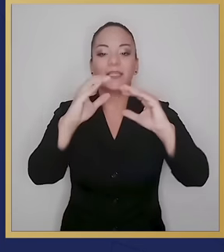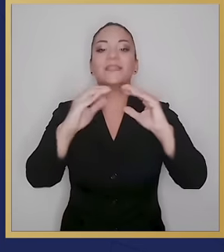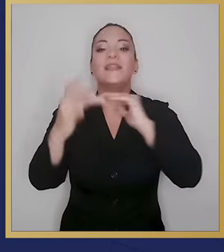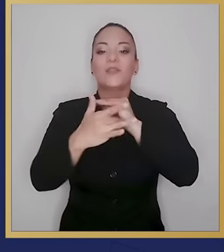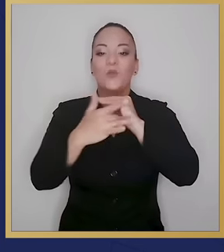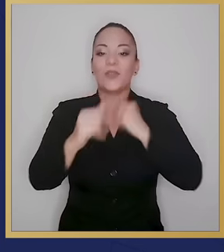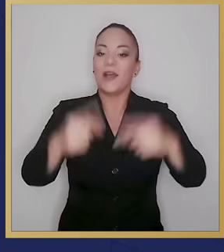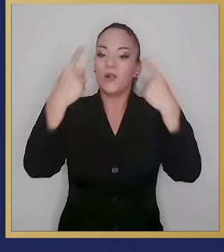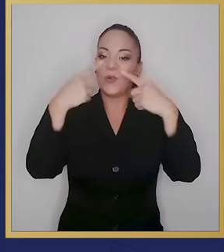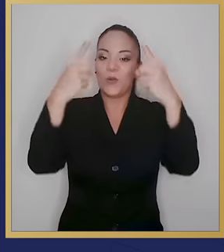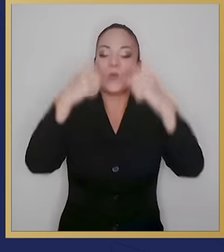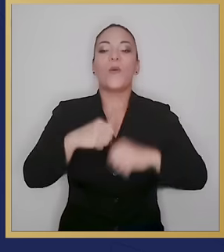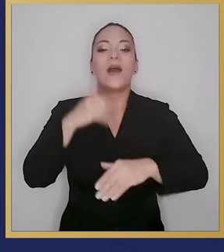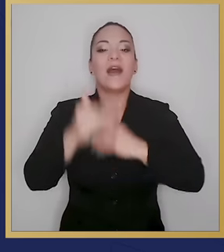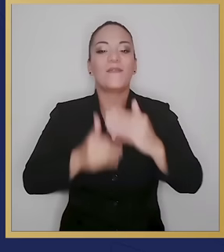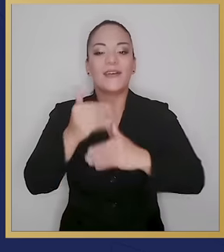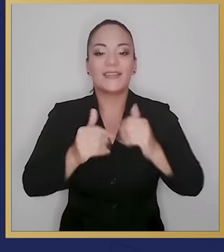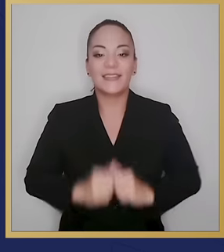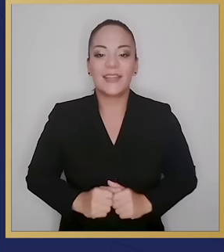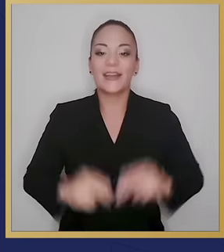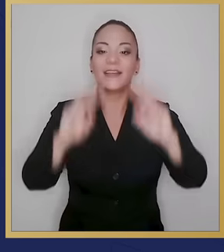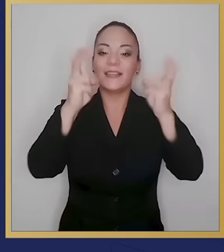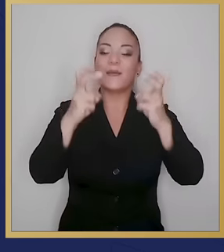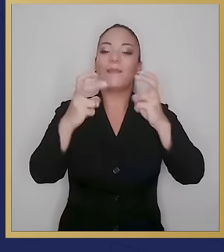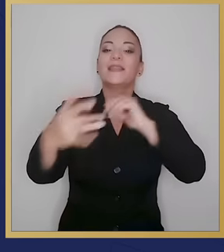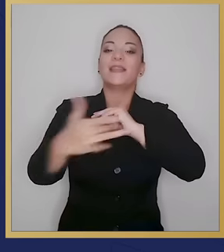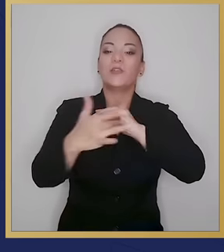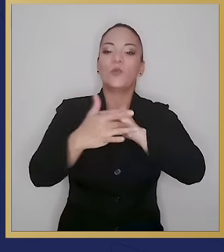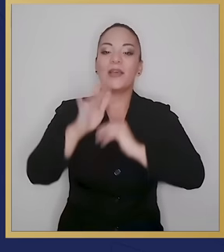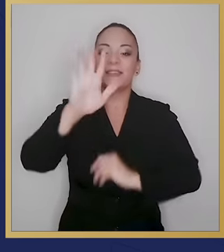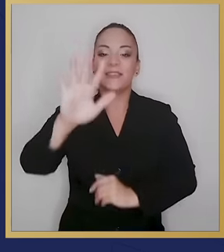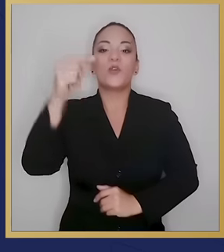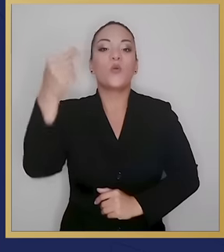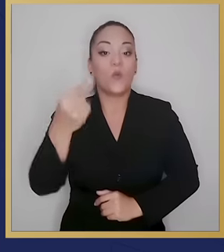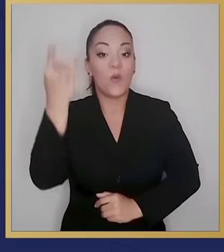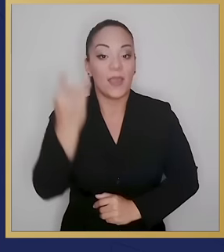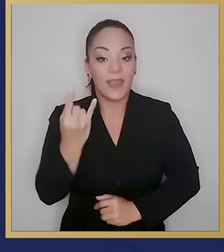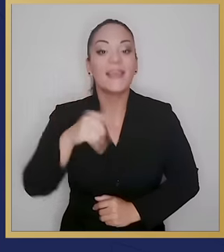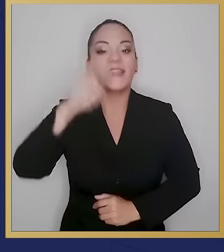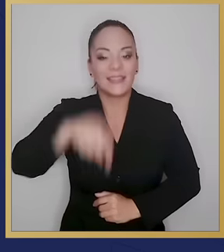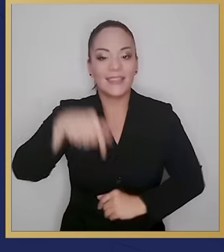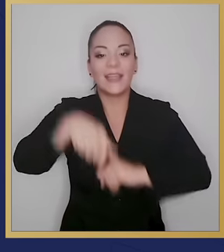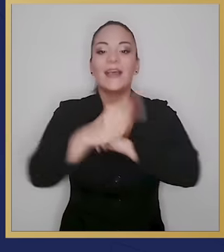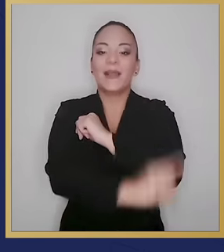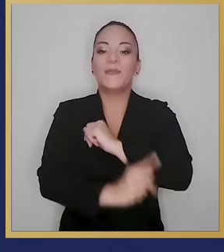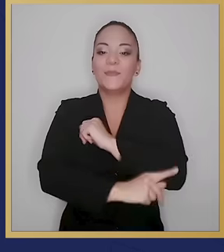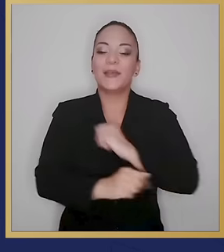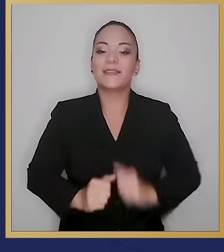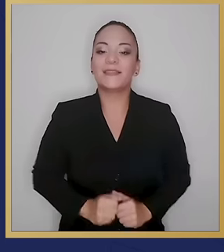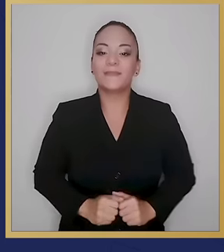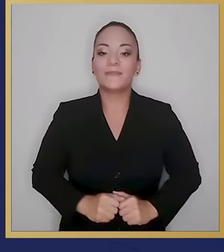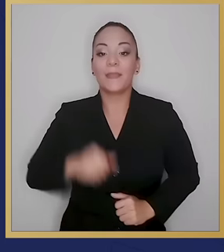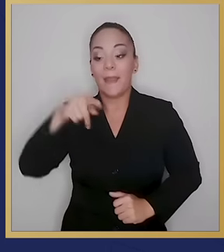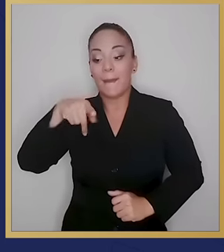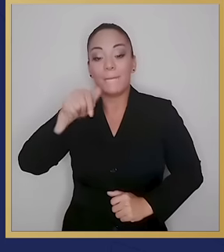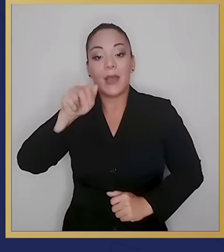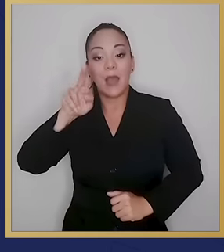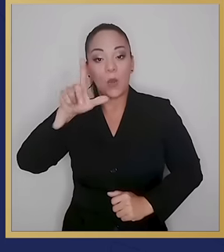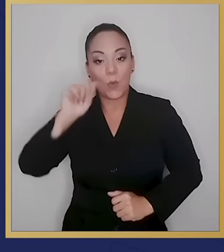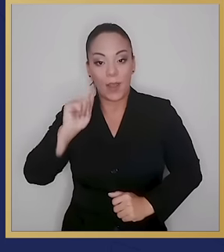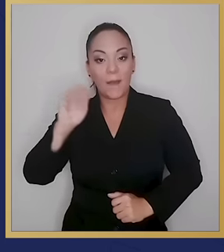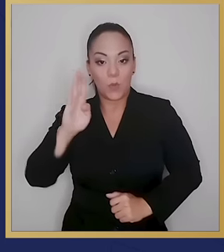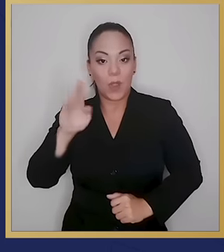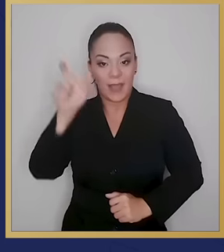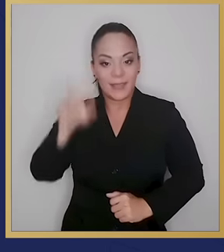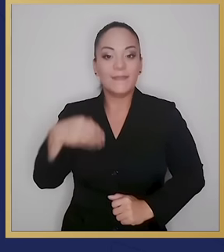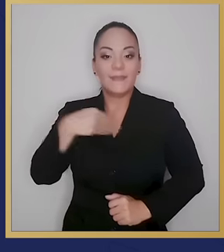logrado ya en avanzar la tecnología 5G que necesita este país. Doña Paula